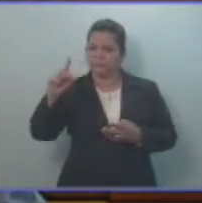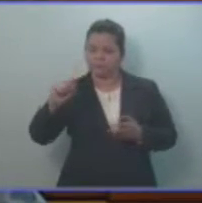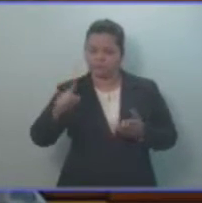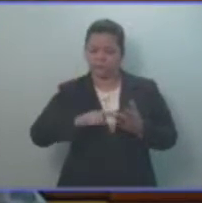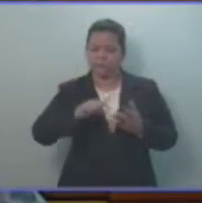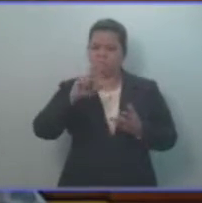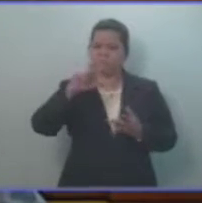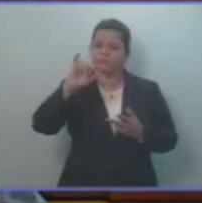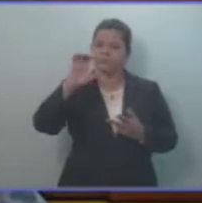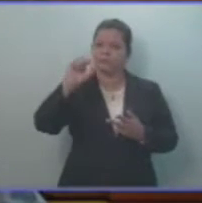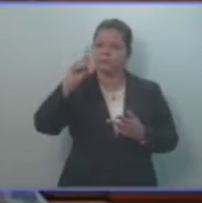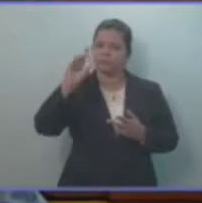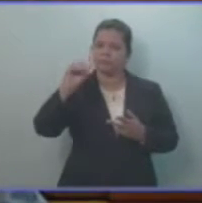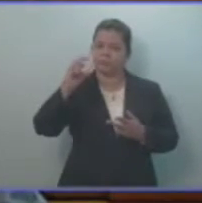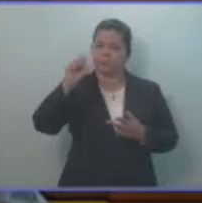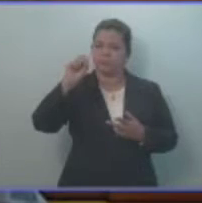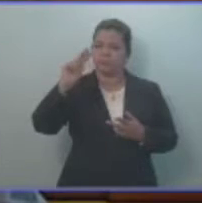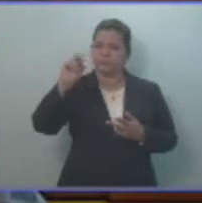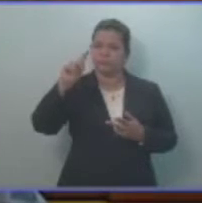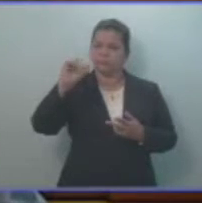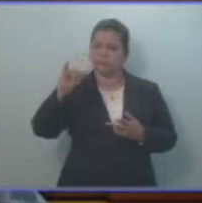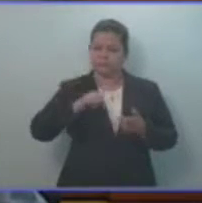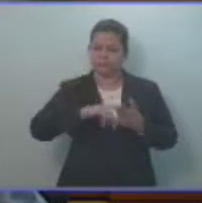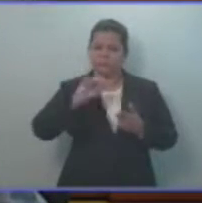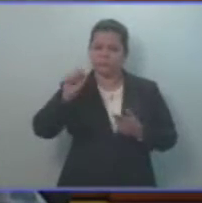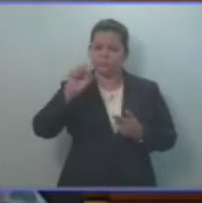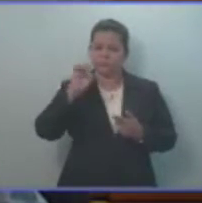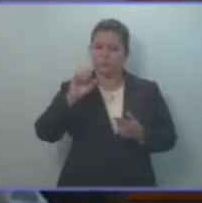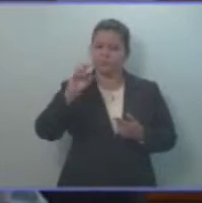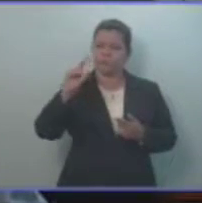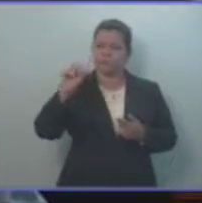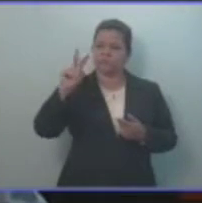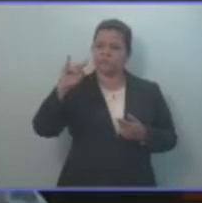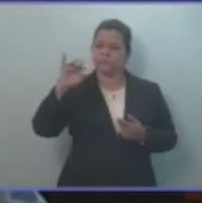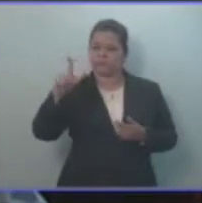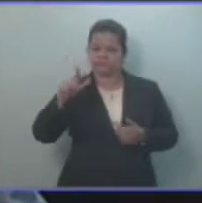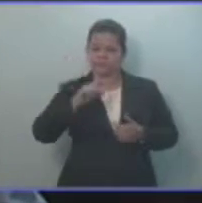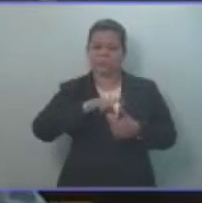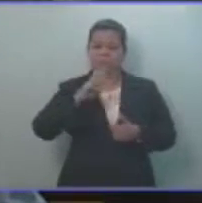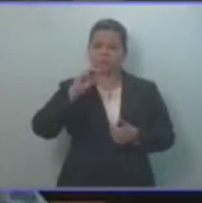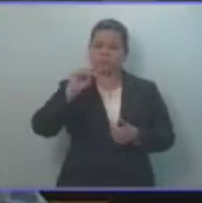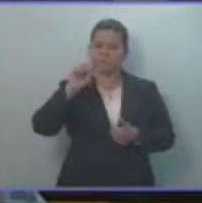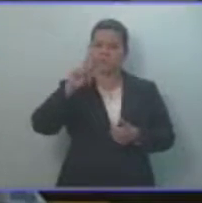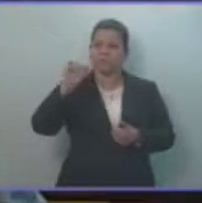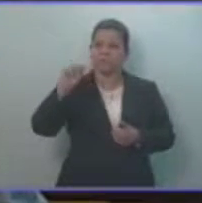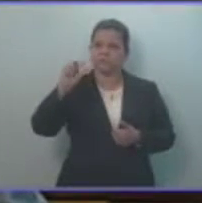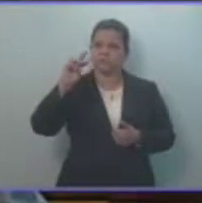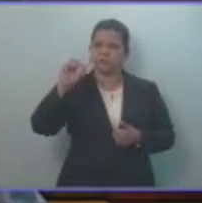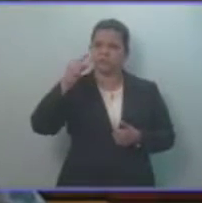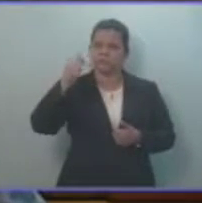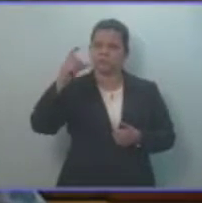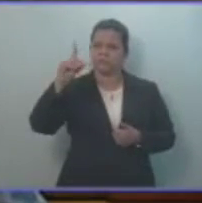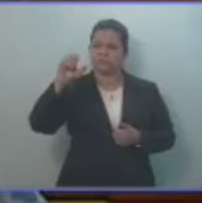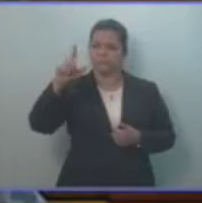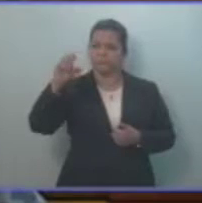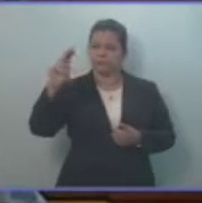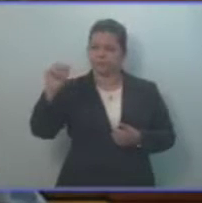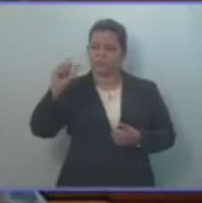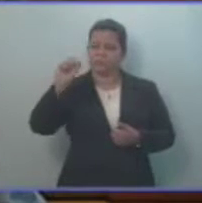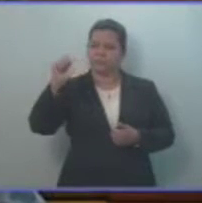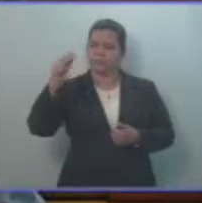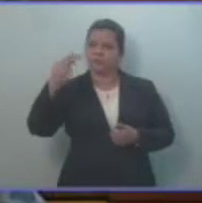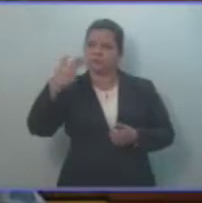Humberto Sestoni, José Daniel López Meléndez, María Magdalena Sánchez y por supuesto